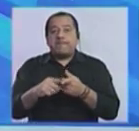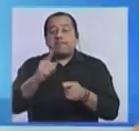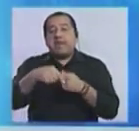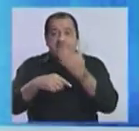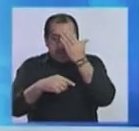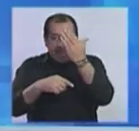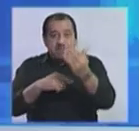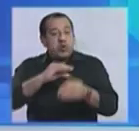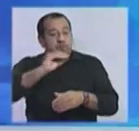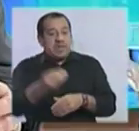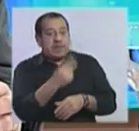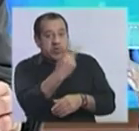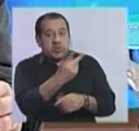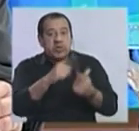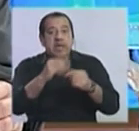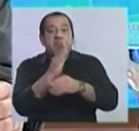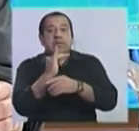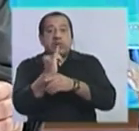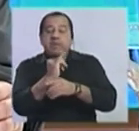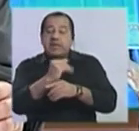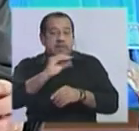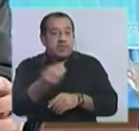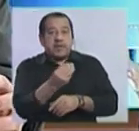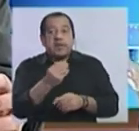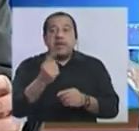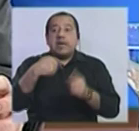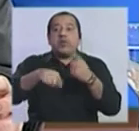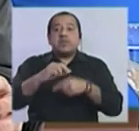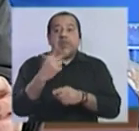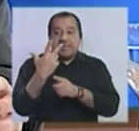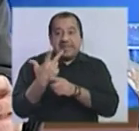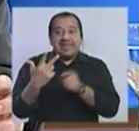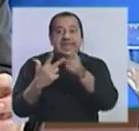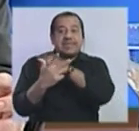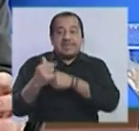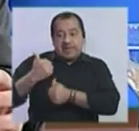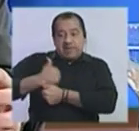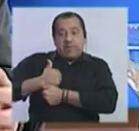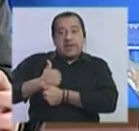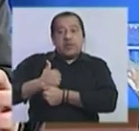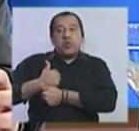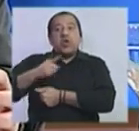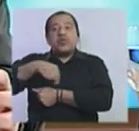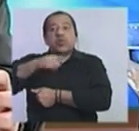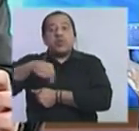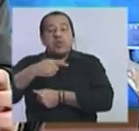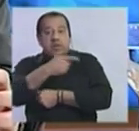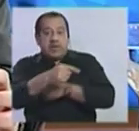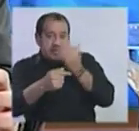Amplio y pierde el Partido Independiente. Entonces esas tres bancas de Cabildo Abierto surgen de las dos del Partido